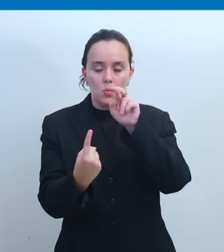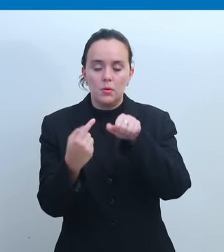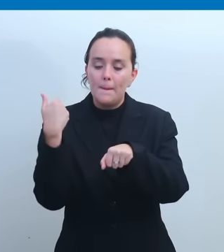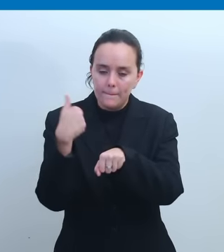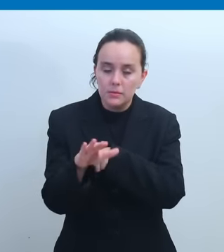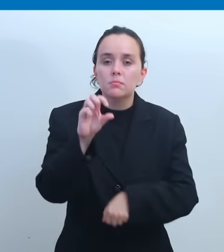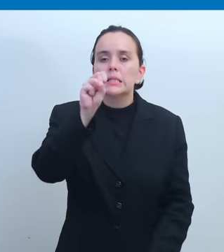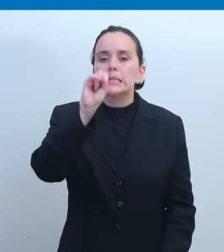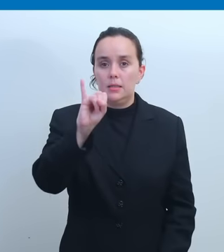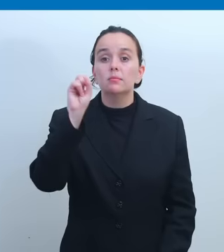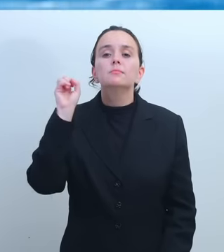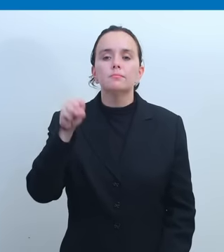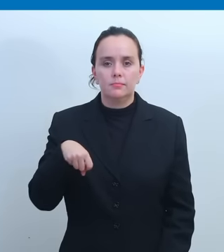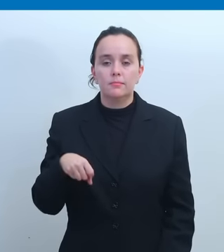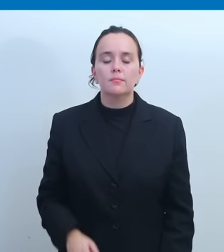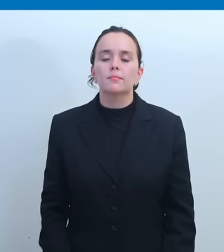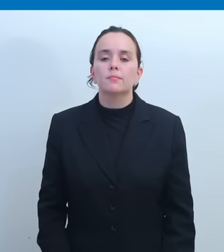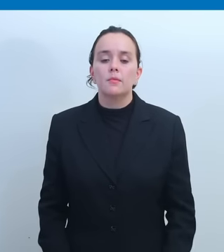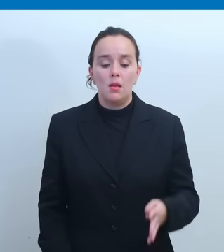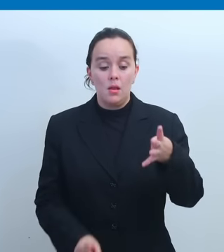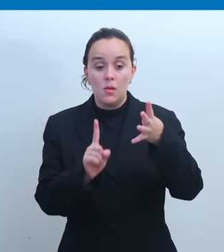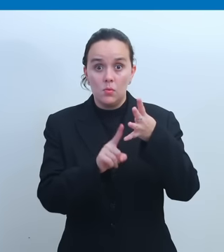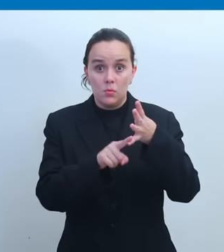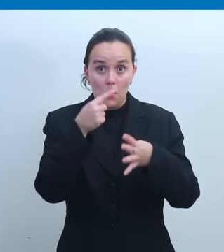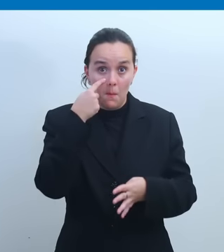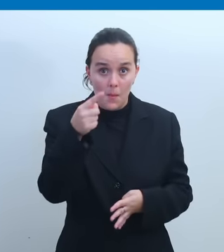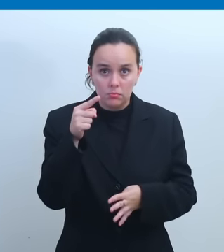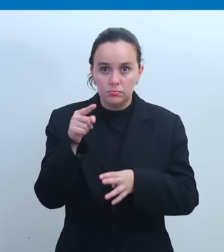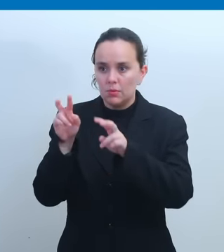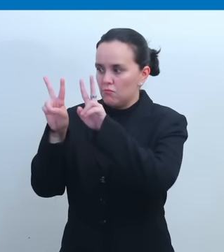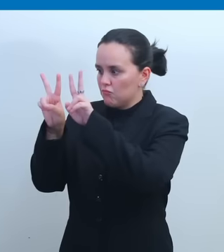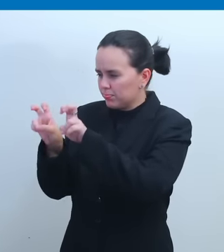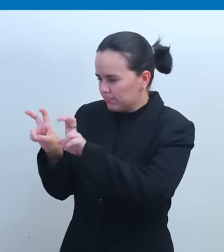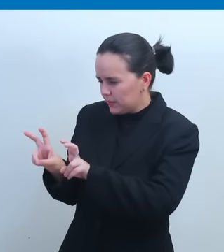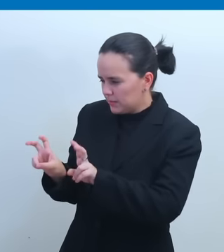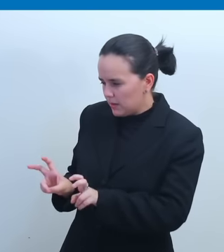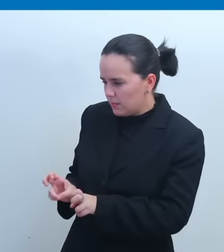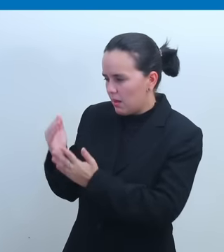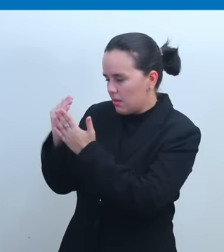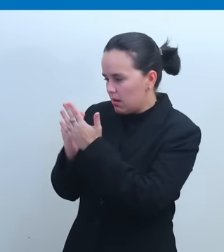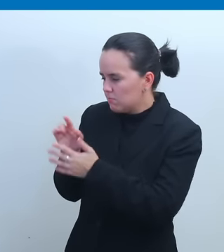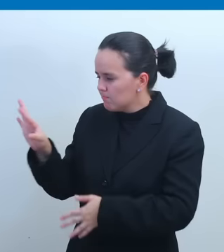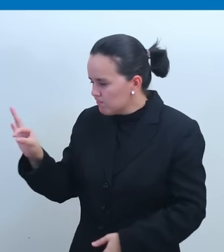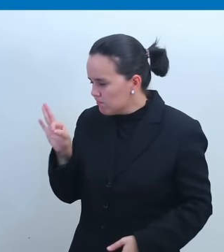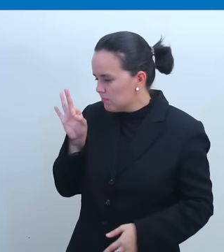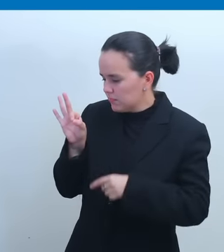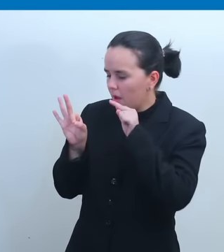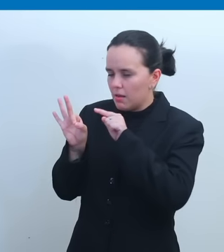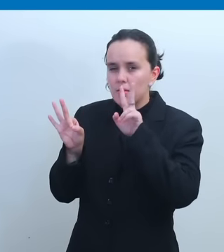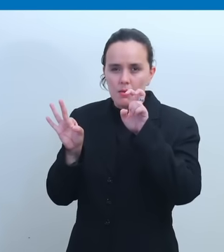mensaje con la palabra Sí. Paso 4. Revisa las opciones de la lista. Envía un mensaje con el número